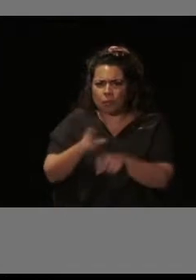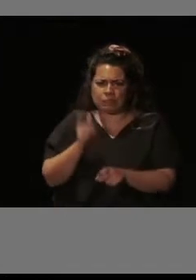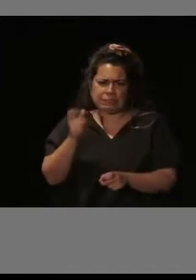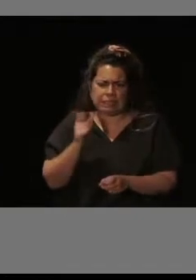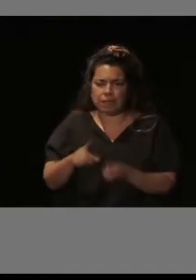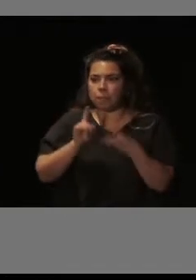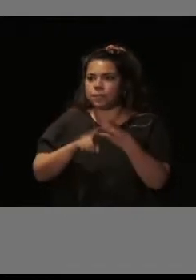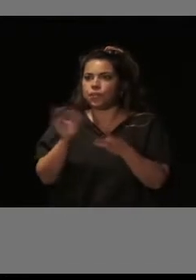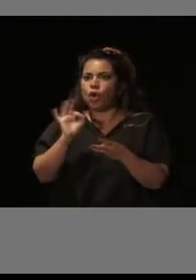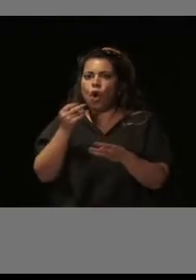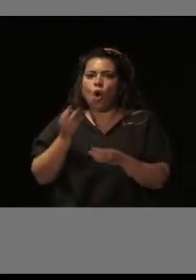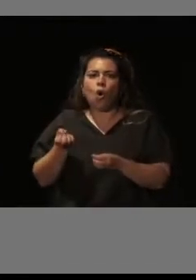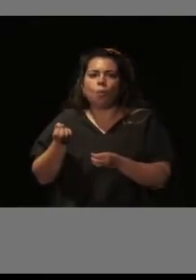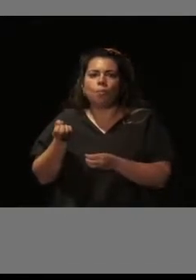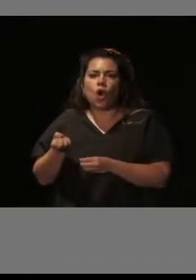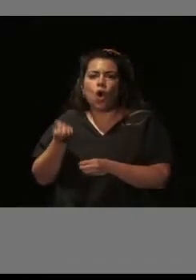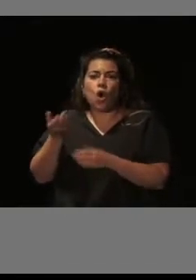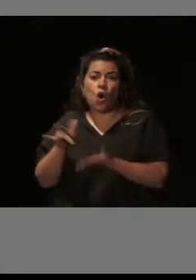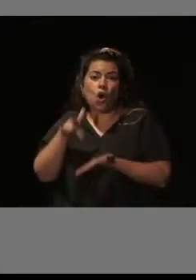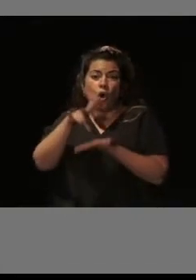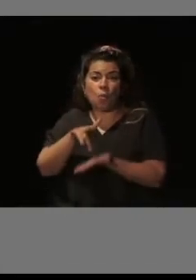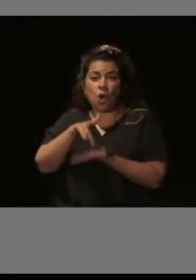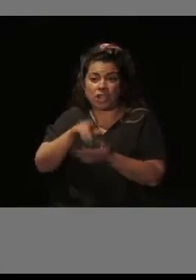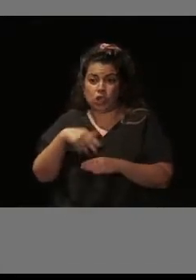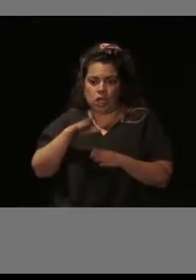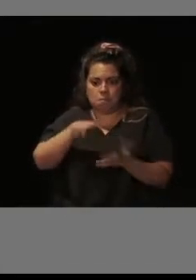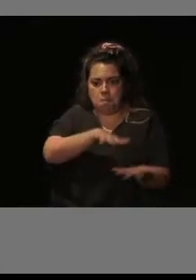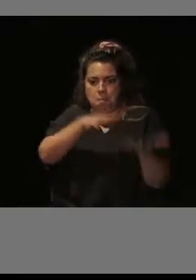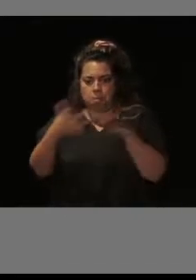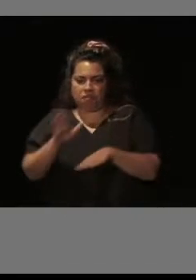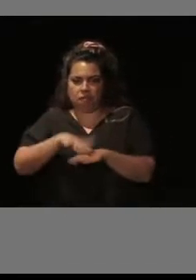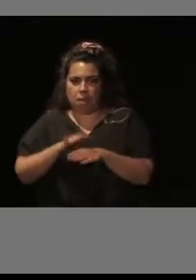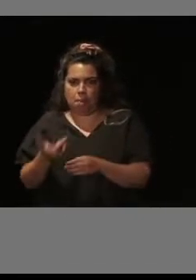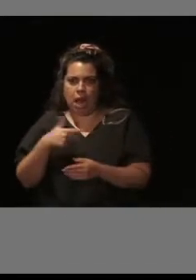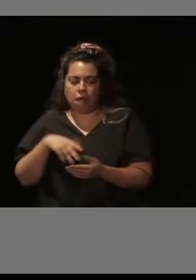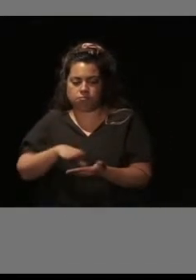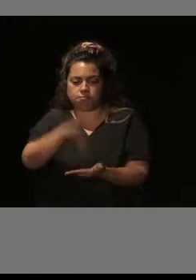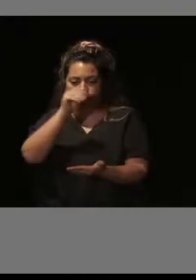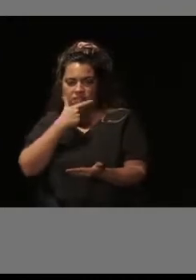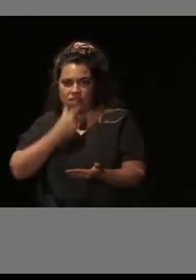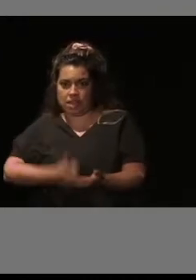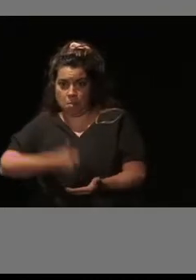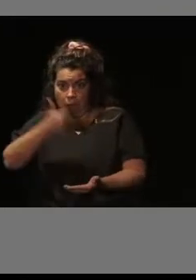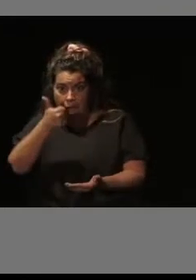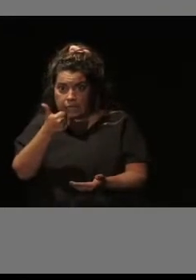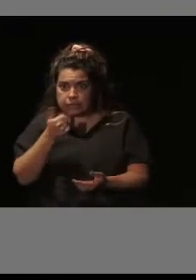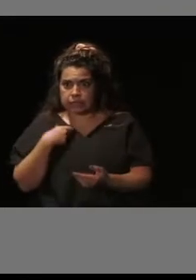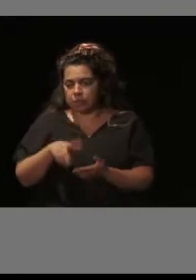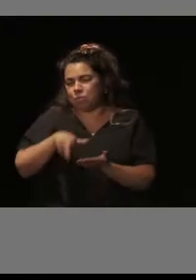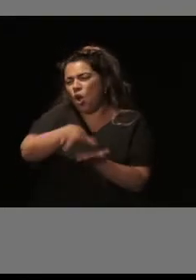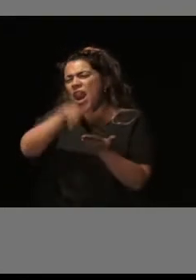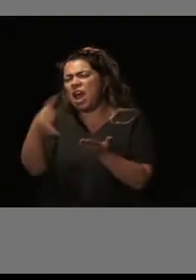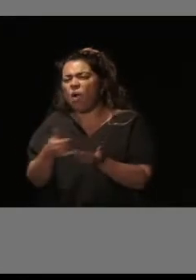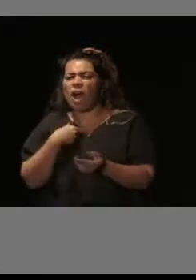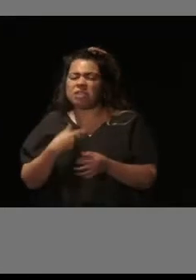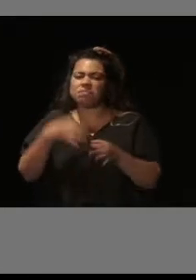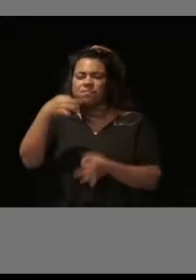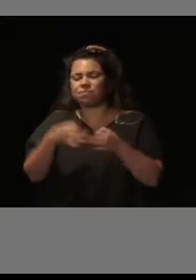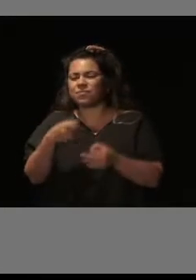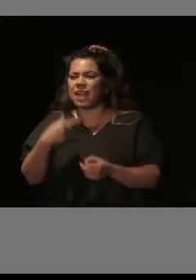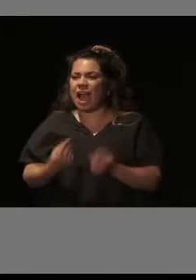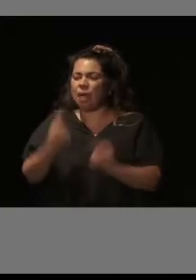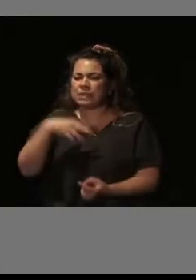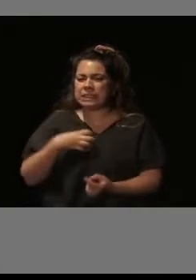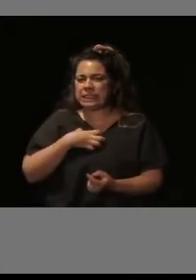las convocatorias traducidas a una versión más fácil, de mejor comprensión, evitando ese lenguaje jurídico que a veces nos